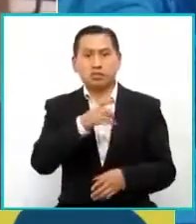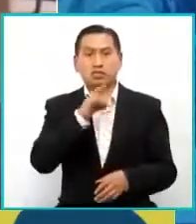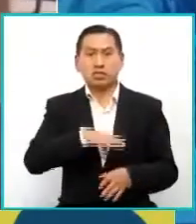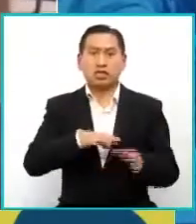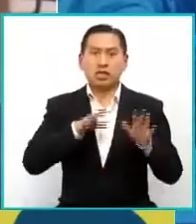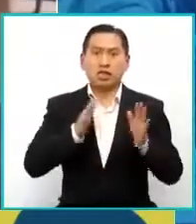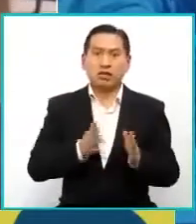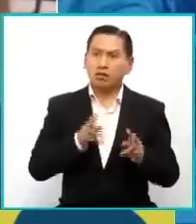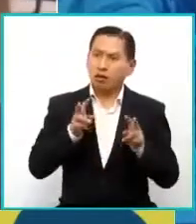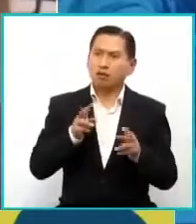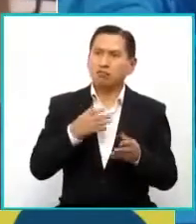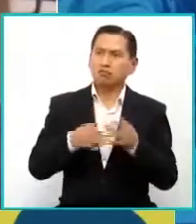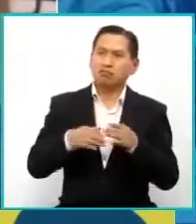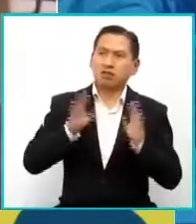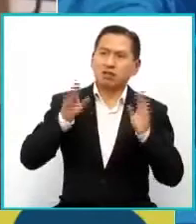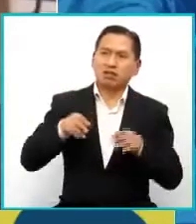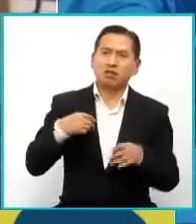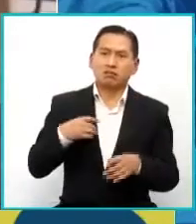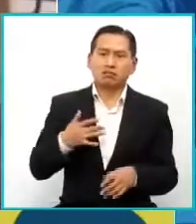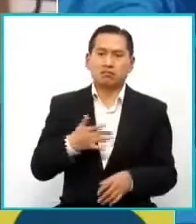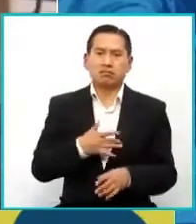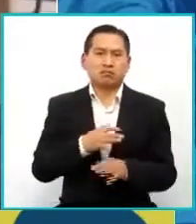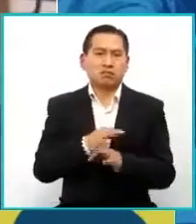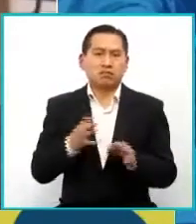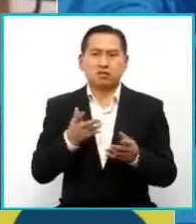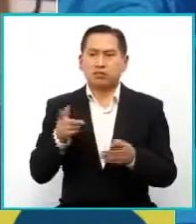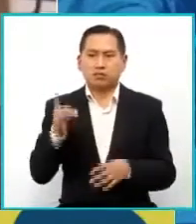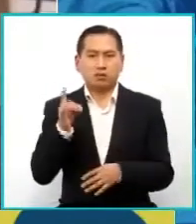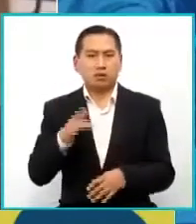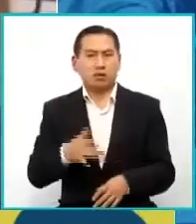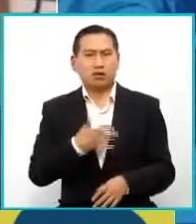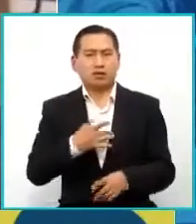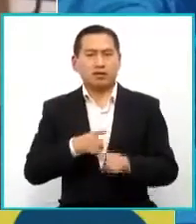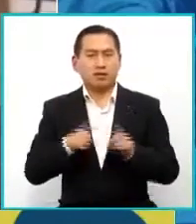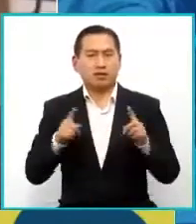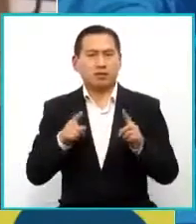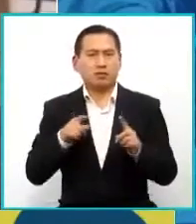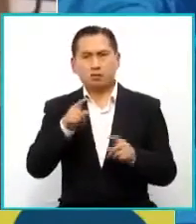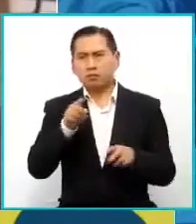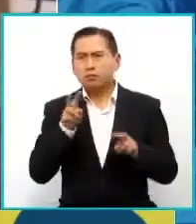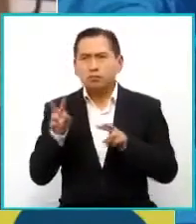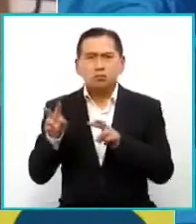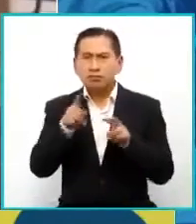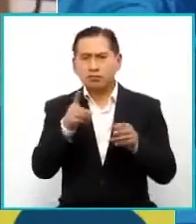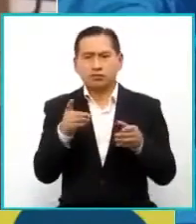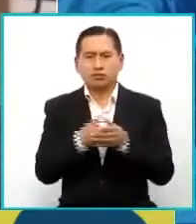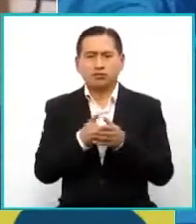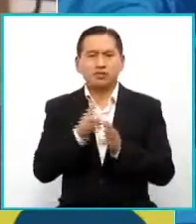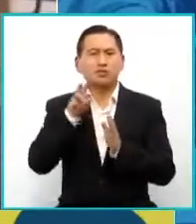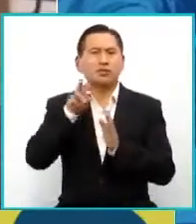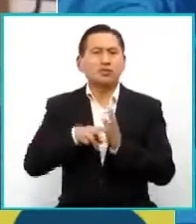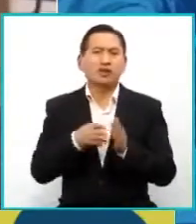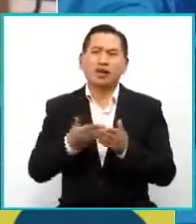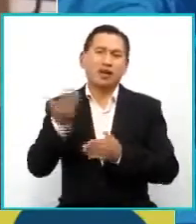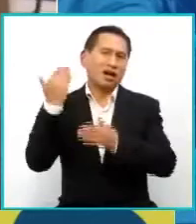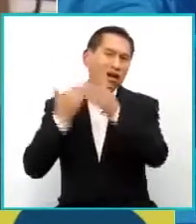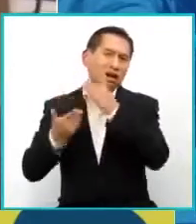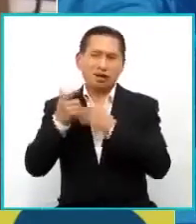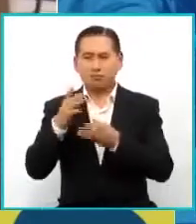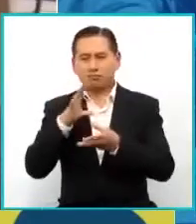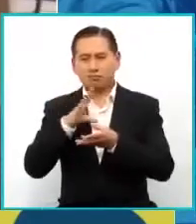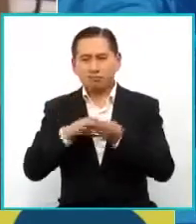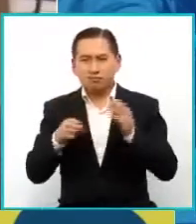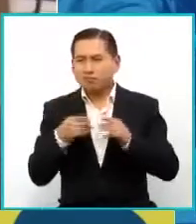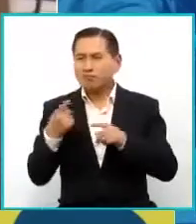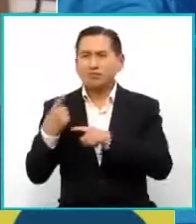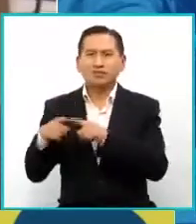no era tan importante porque no le llega de la misma manera. Cuando te enfrentas con estas imágenes de archivo, cuando te enfrentas con historias de